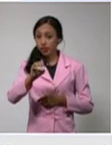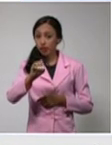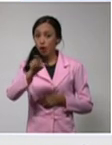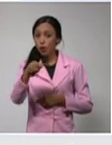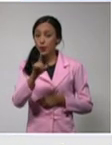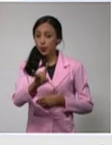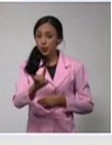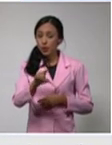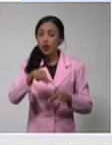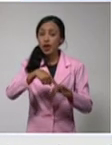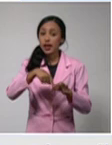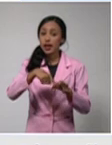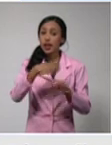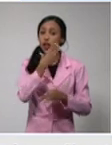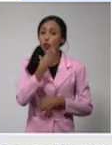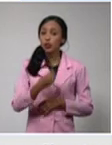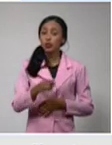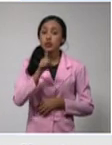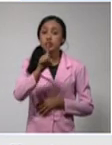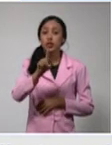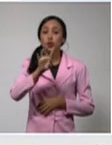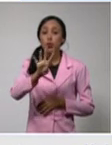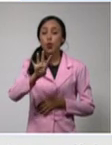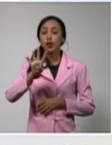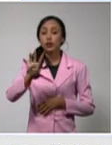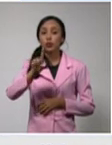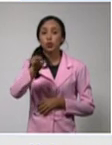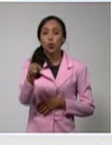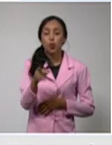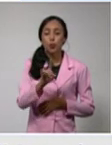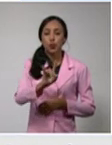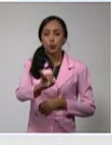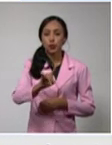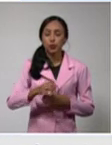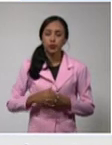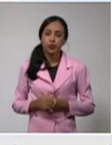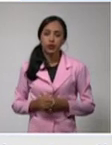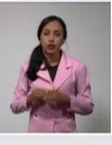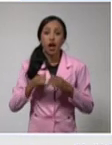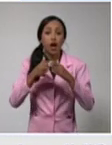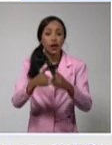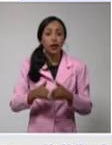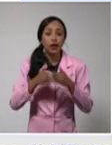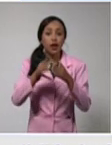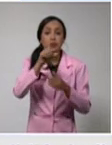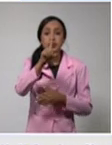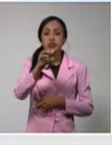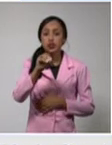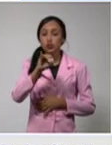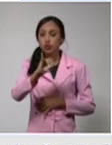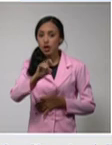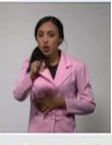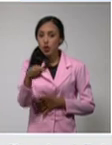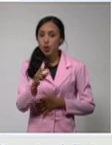Isla de la Juventud, con 144,9. Granma, 106,5.